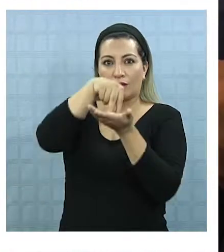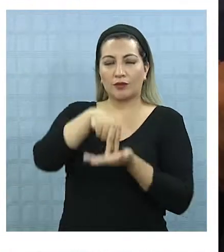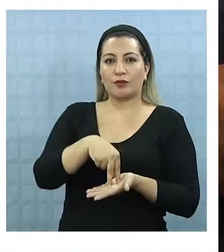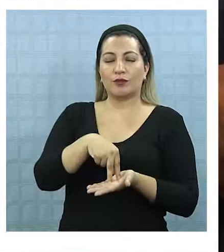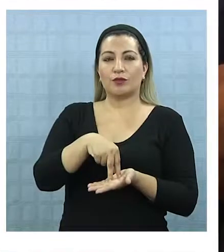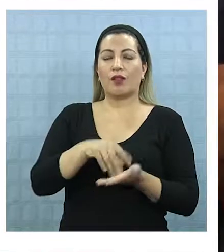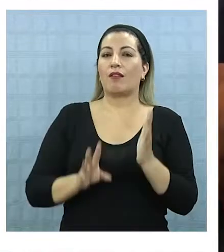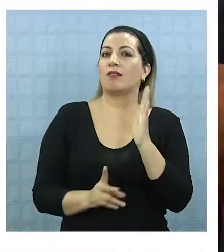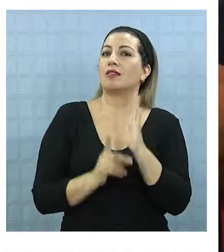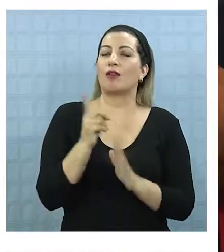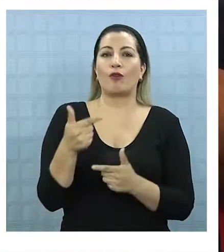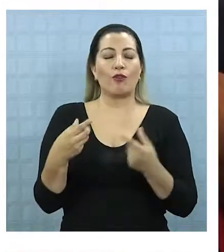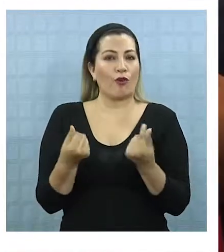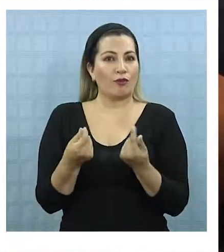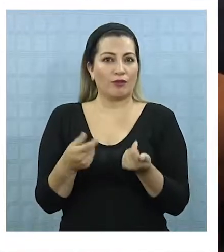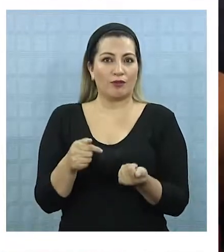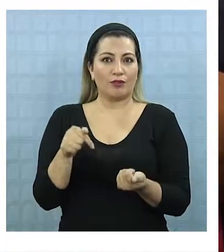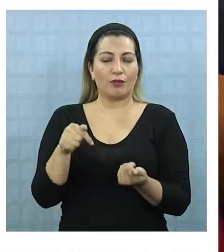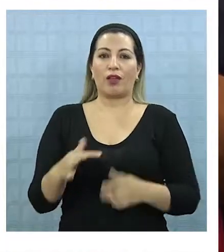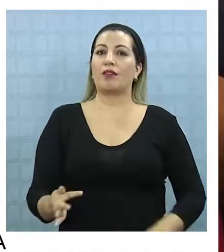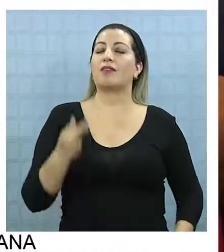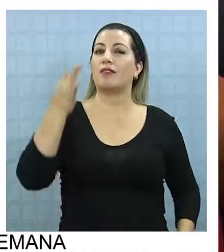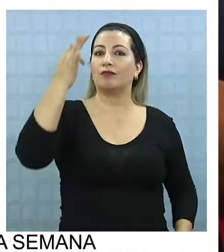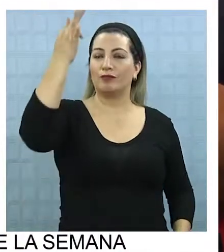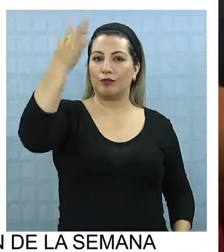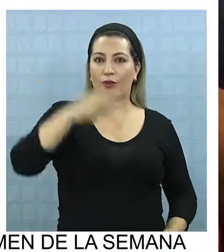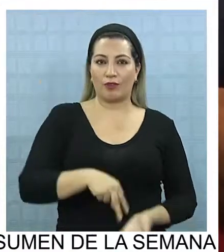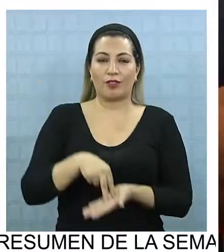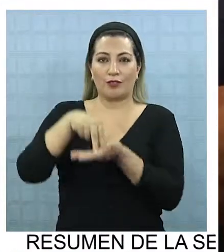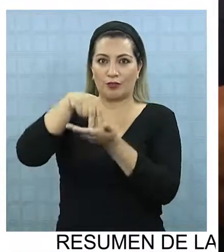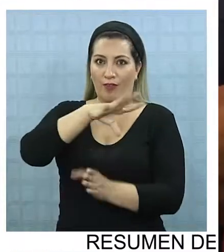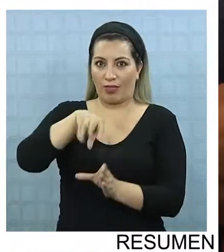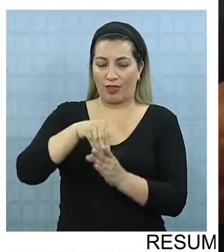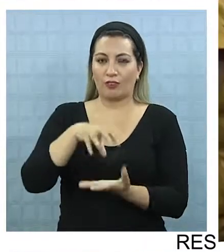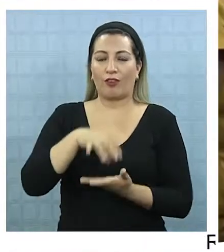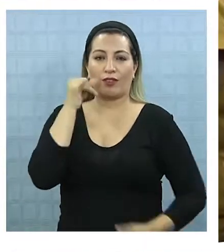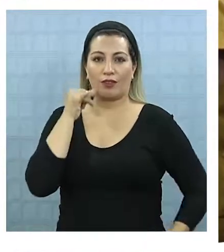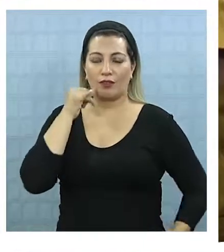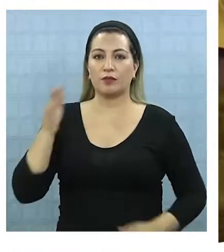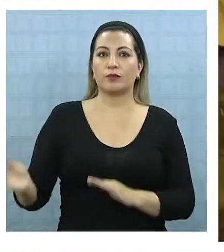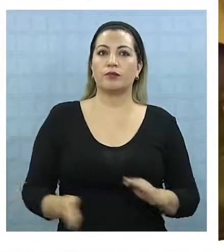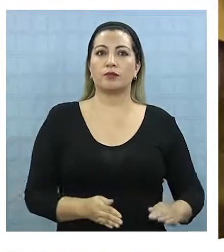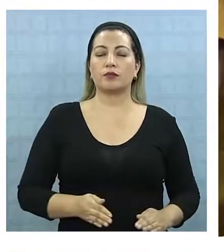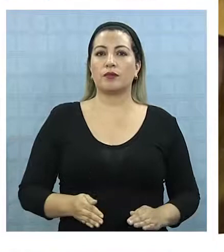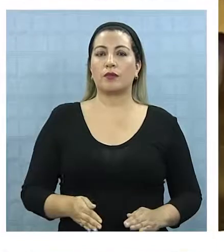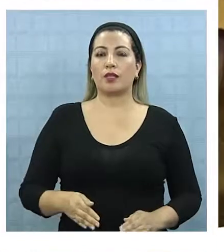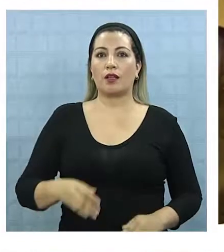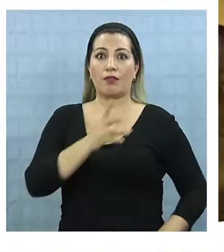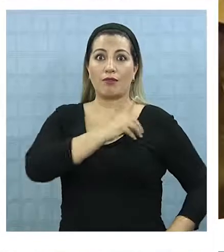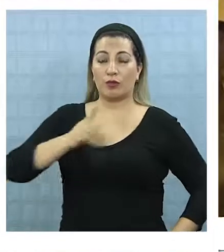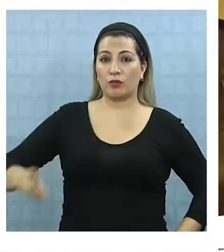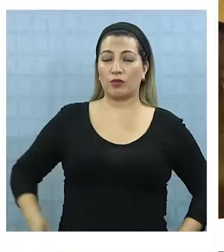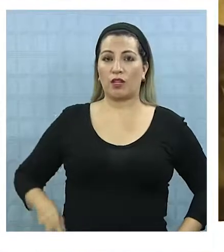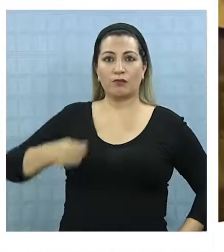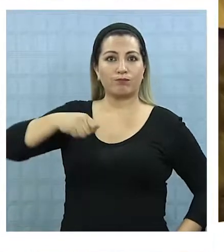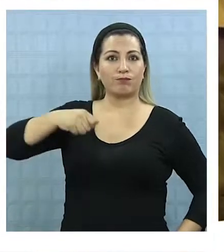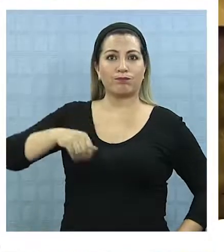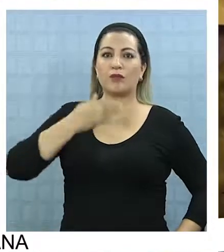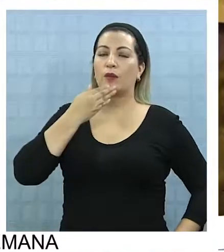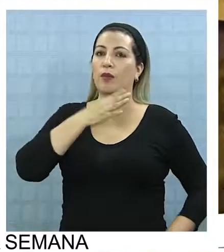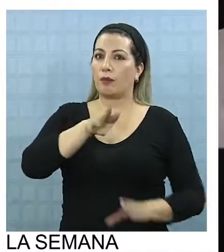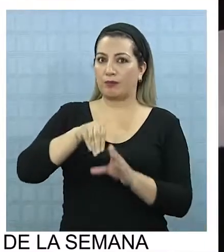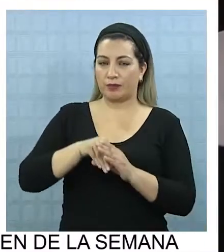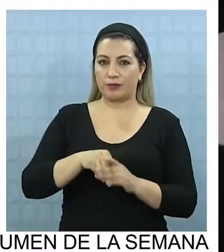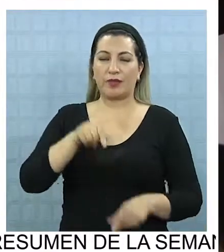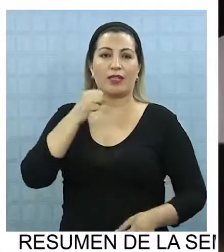franca, el desarrollo económico y el futuro de ella en la región. Para los lamentarios de la región serán parte de este